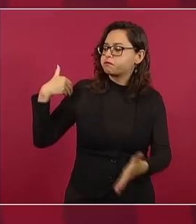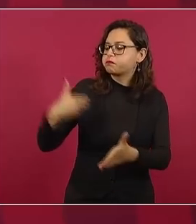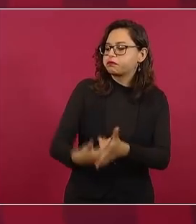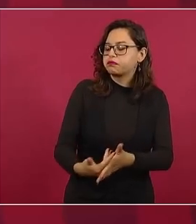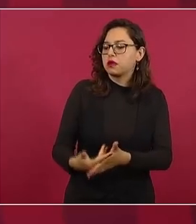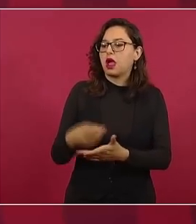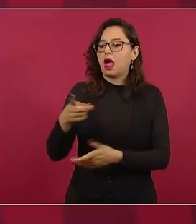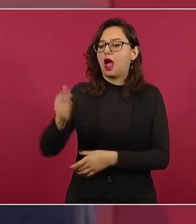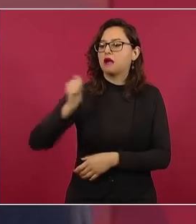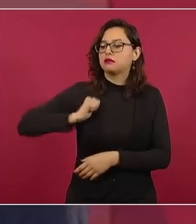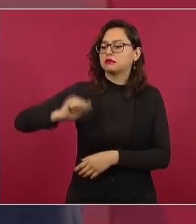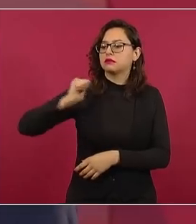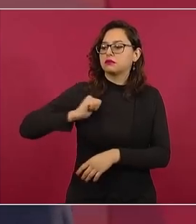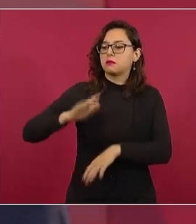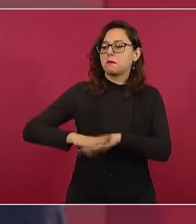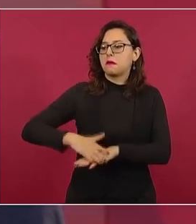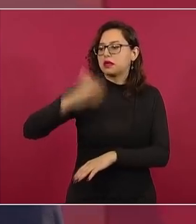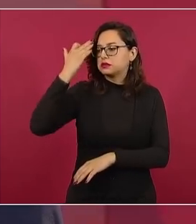tenga más antigüedad,